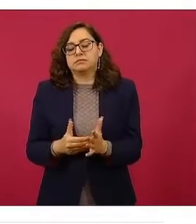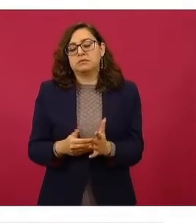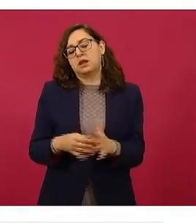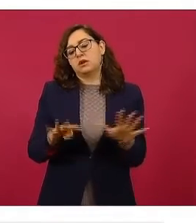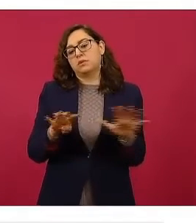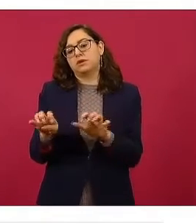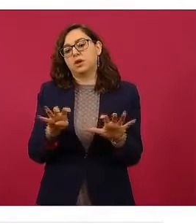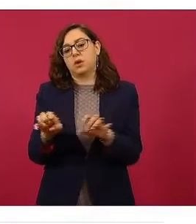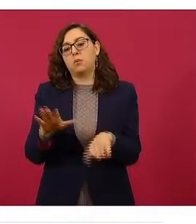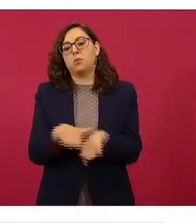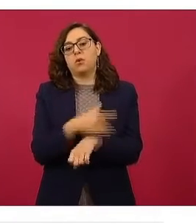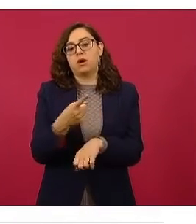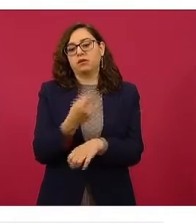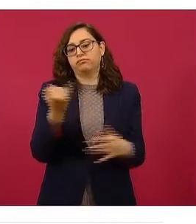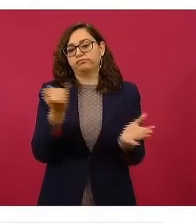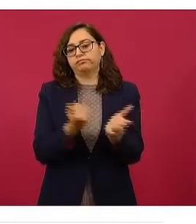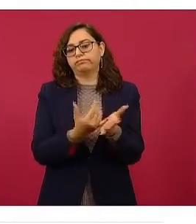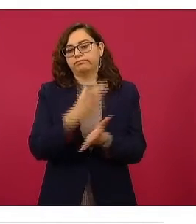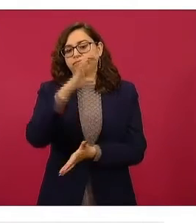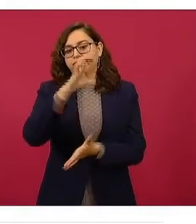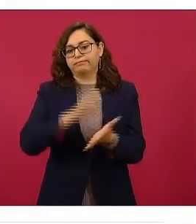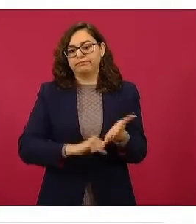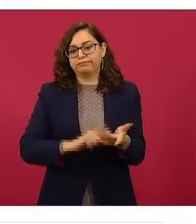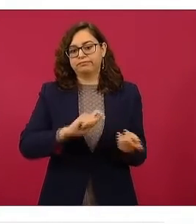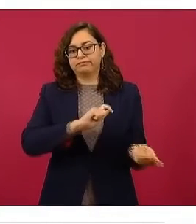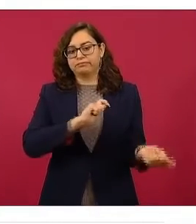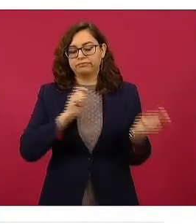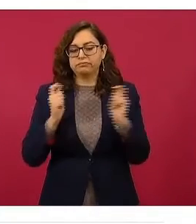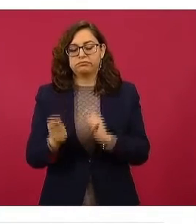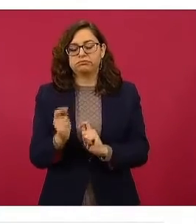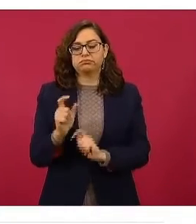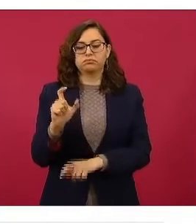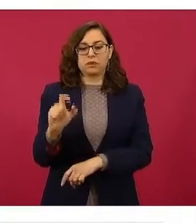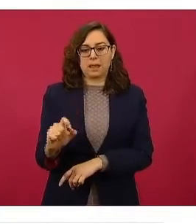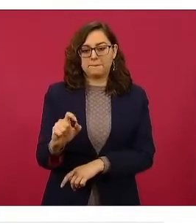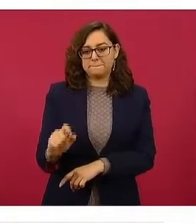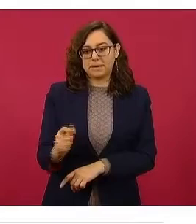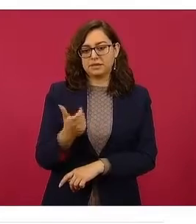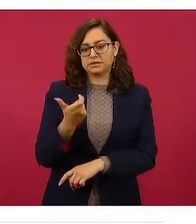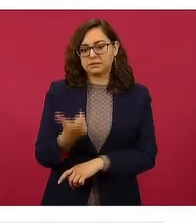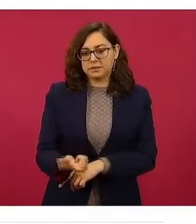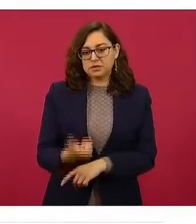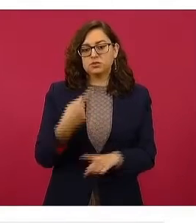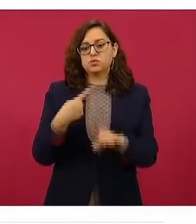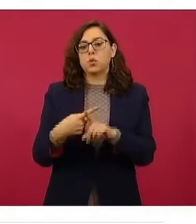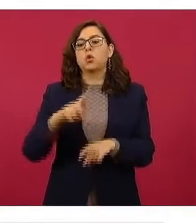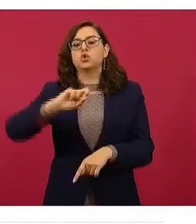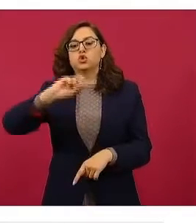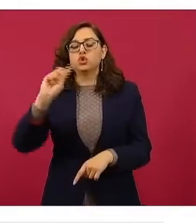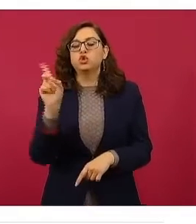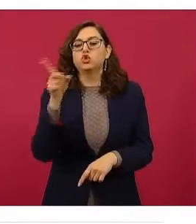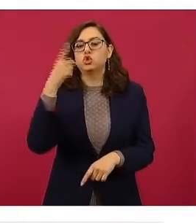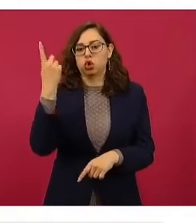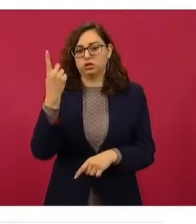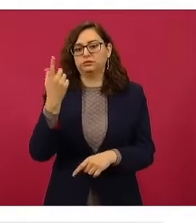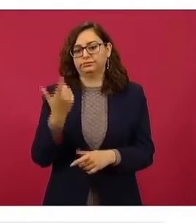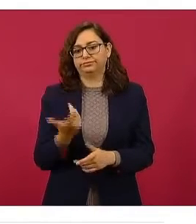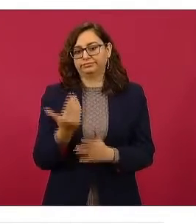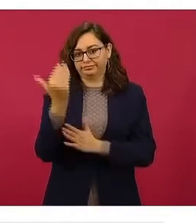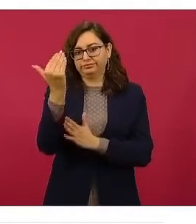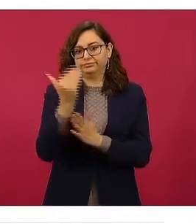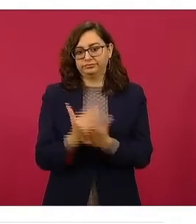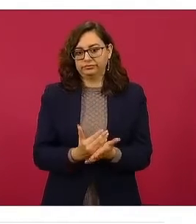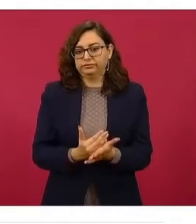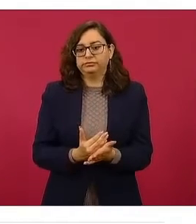99 centavos y el tipo cambiario más bajito de 20 pesos por dólar. En el lado